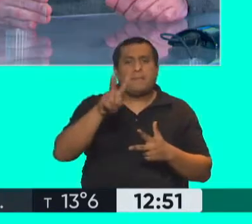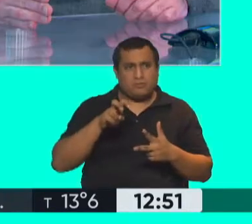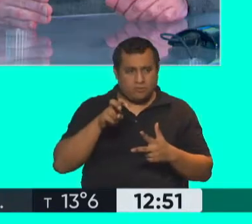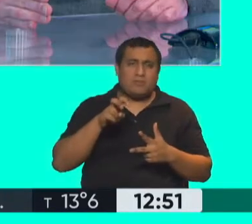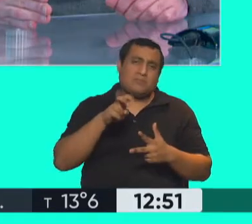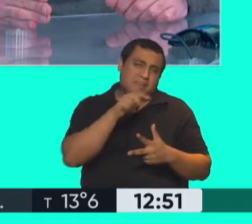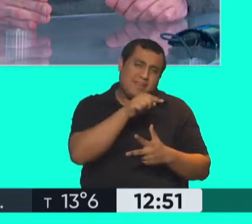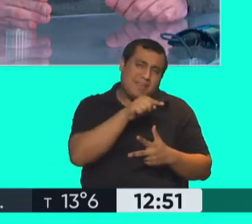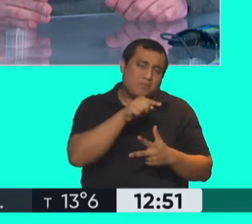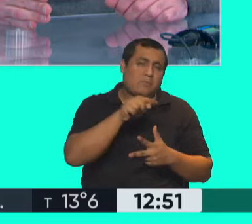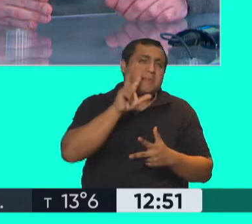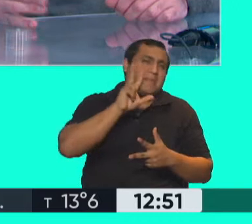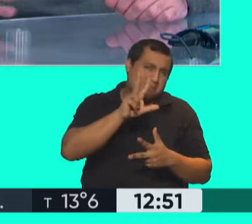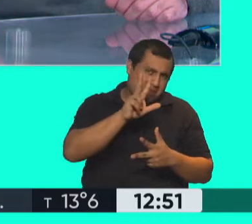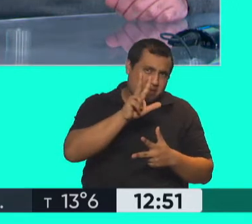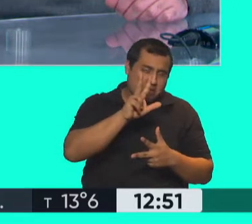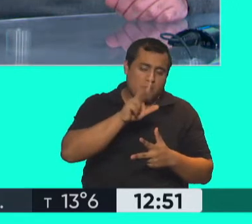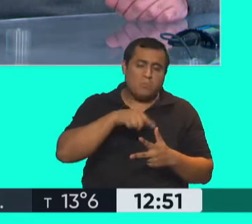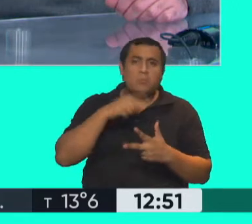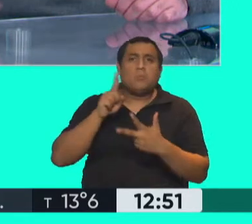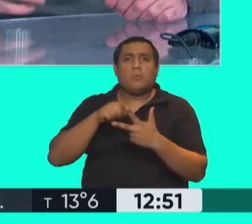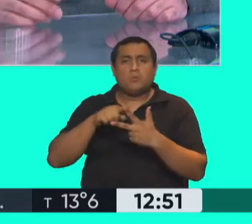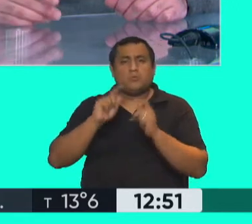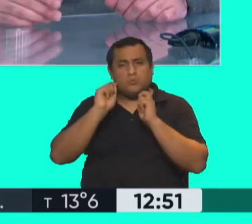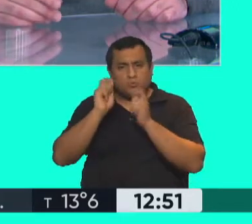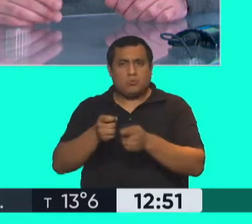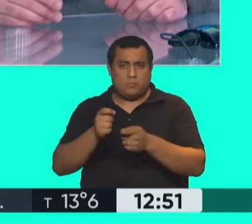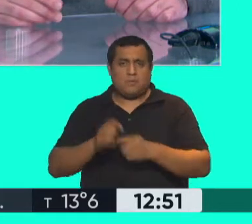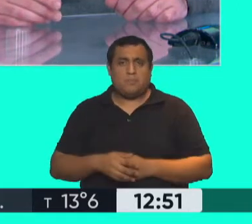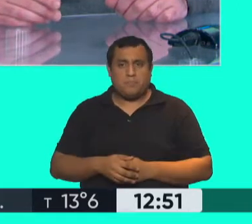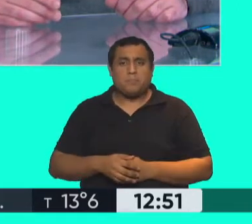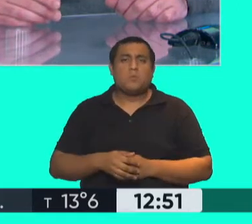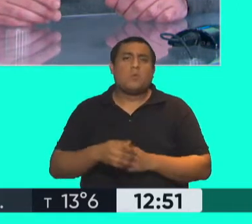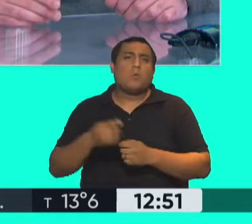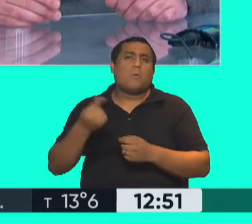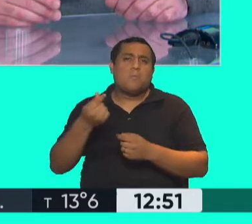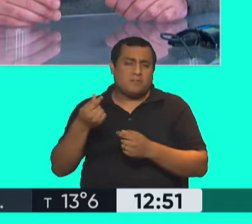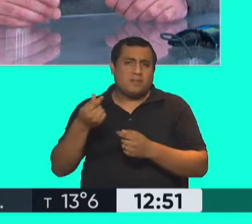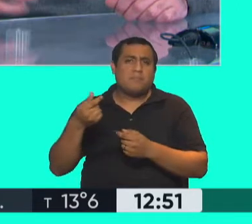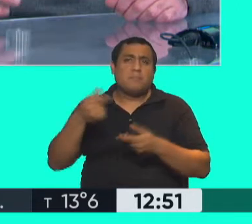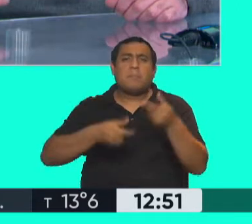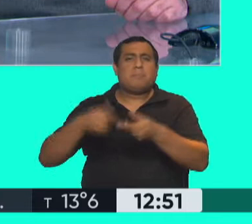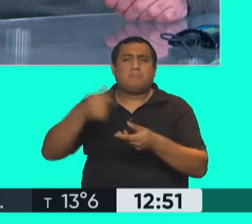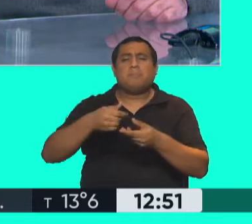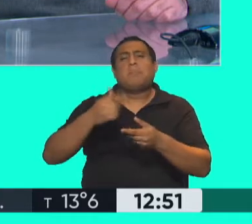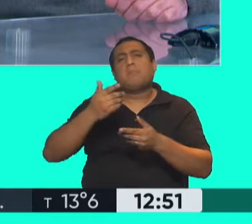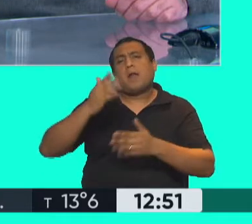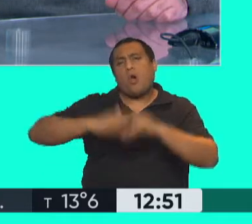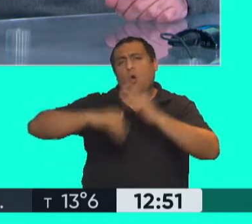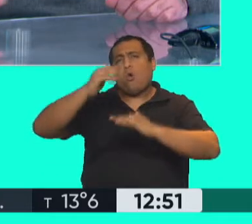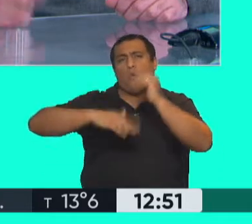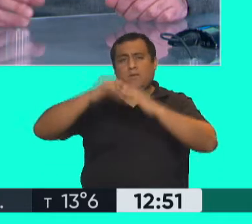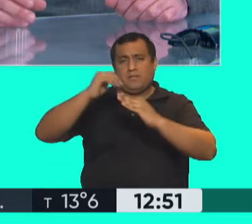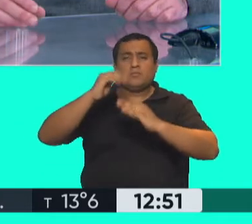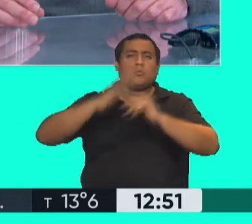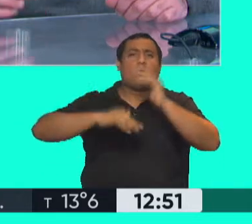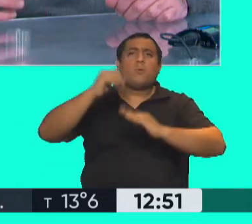discapacidad, unas 3.000 pensiones. Después la entrega de fondos para el financiamiento de obras en lo que tiene que ver con